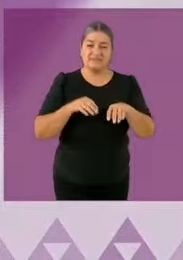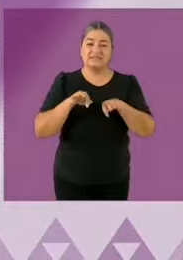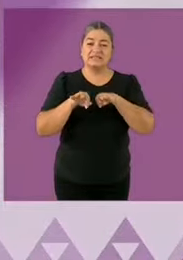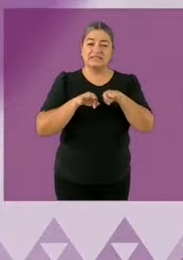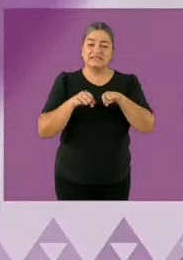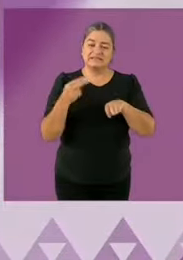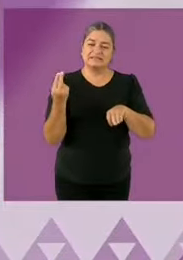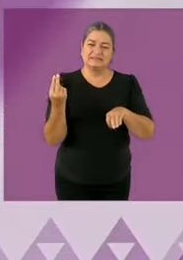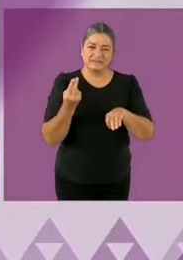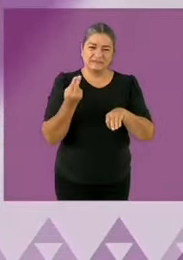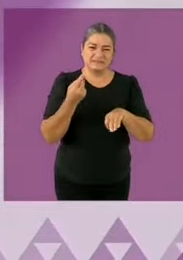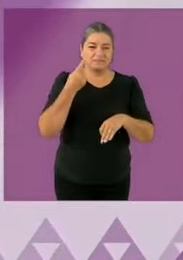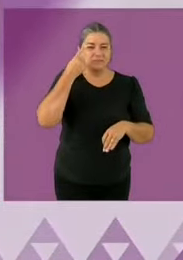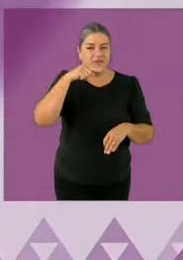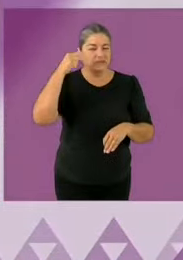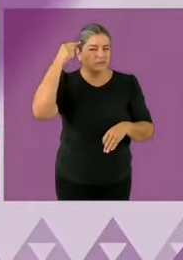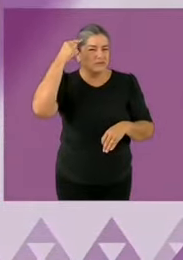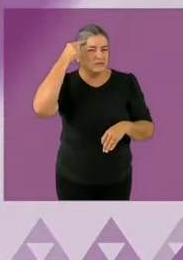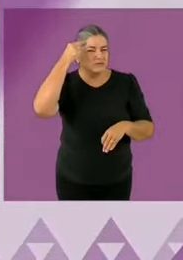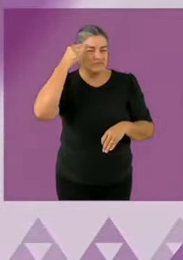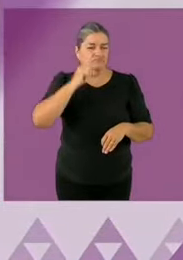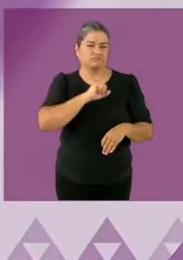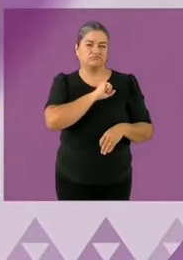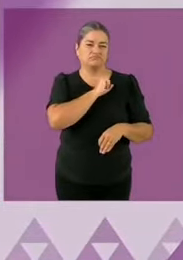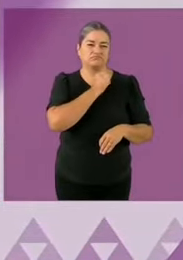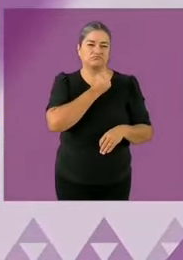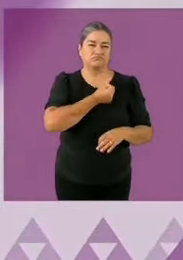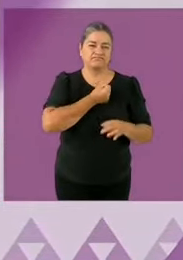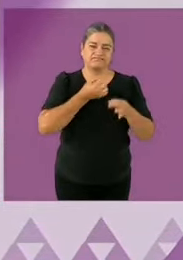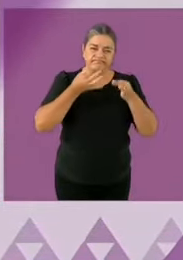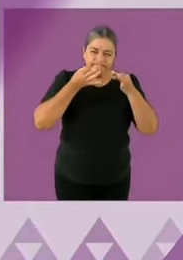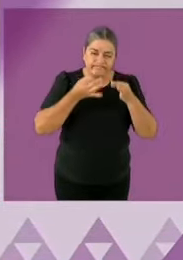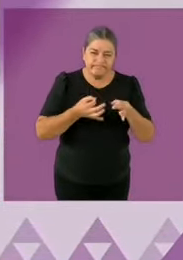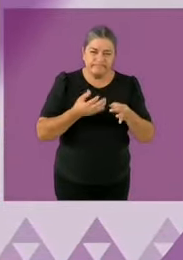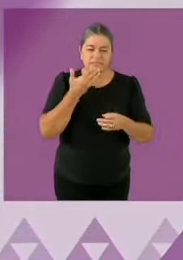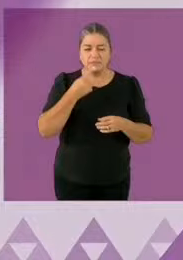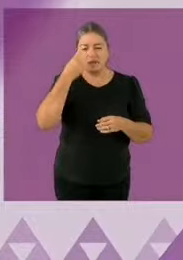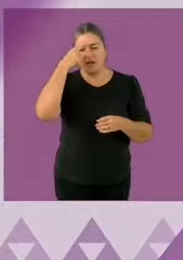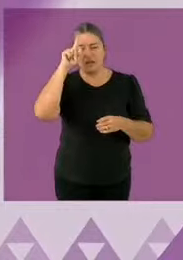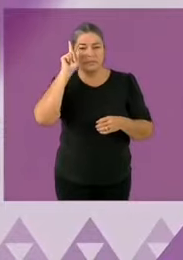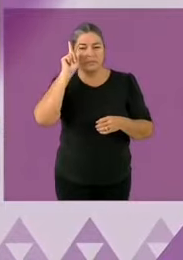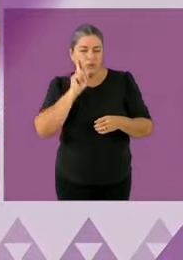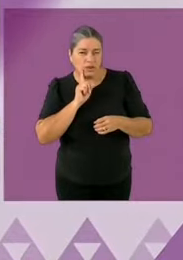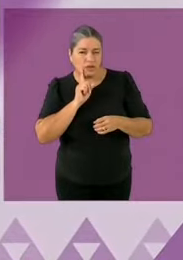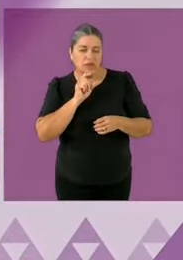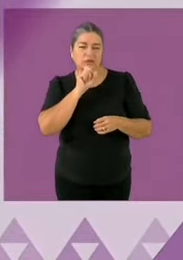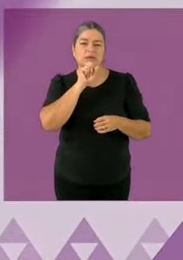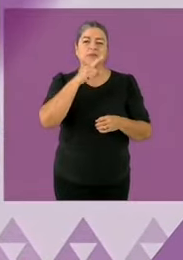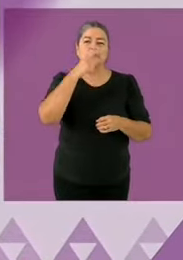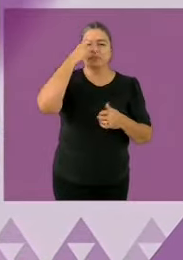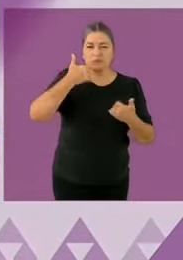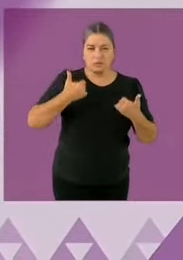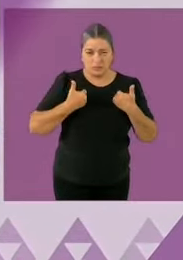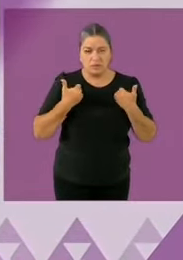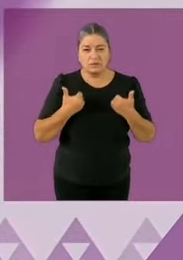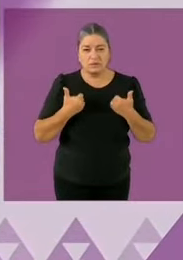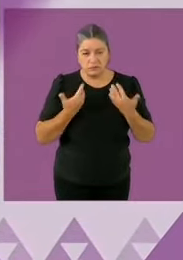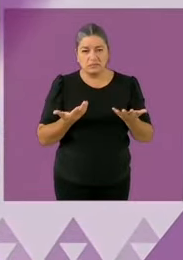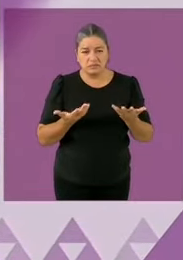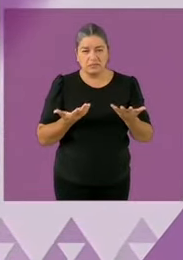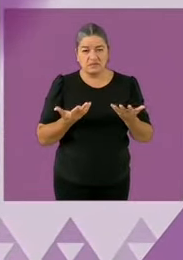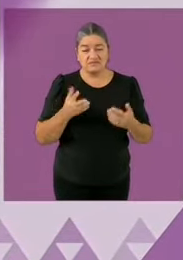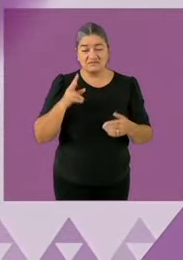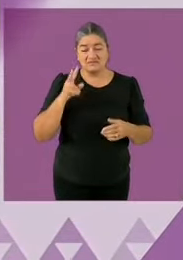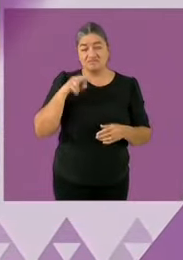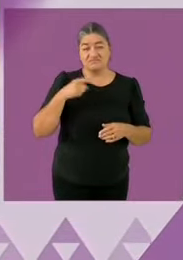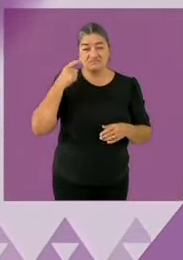indispensable para las mujeres para las familias y si no trabajamos en la salud mental este tipo de agresiones van a seguir existiendo